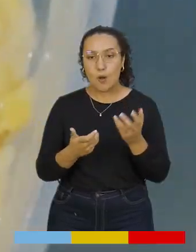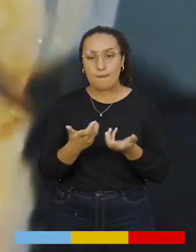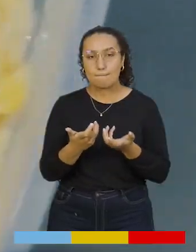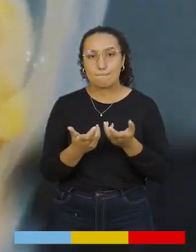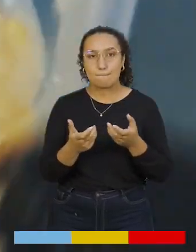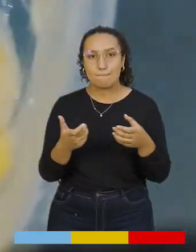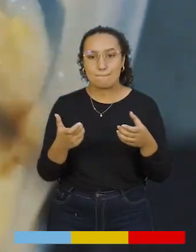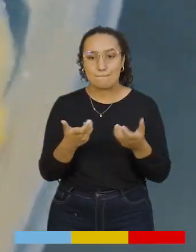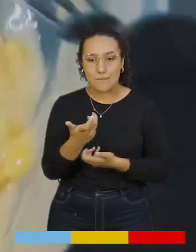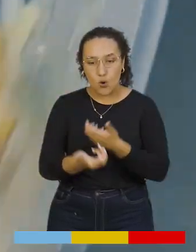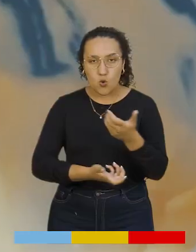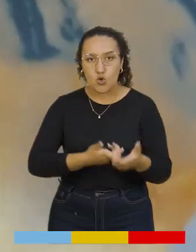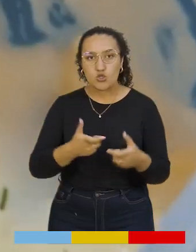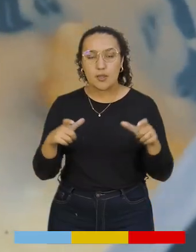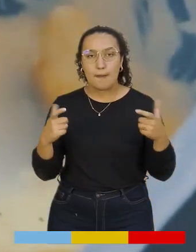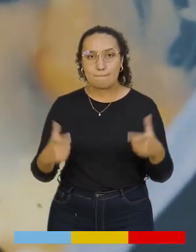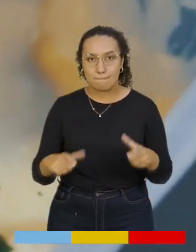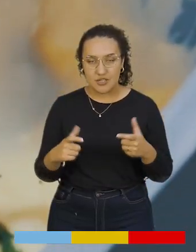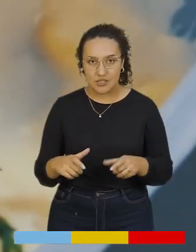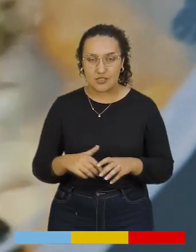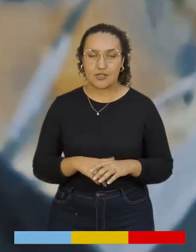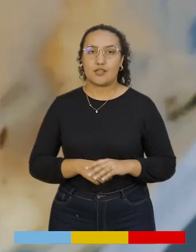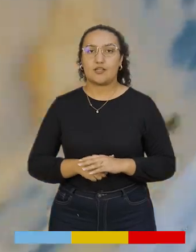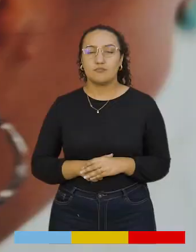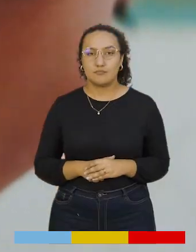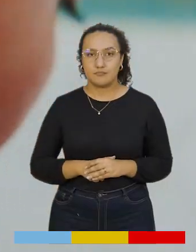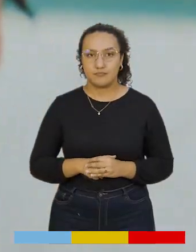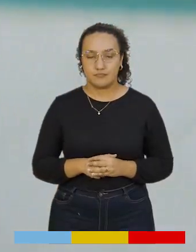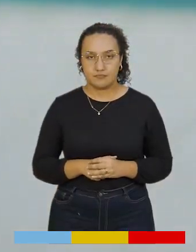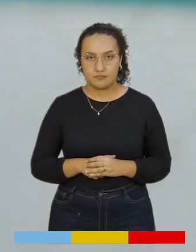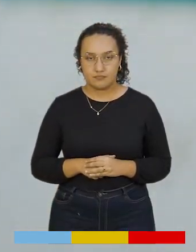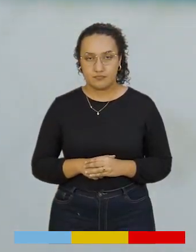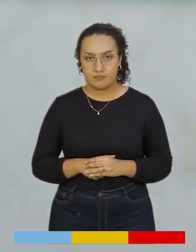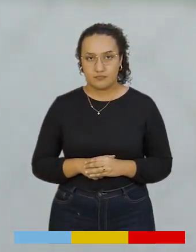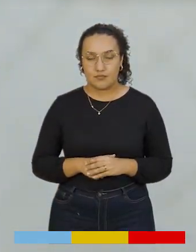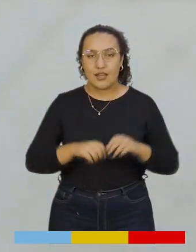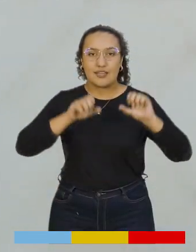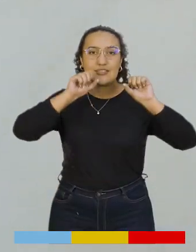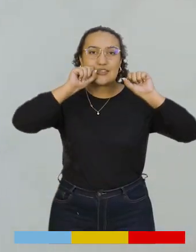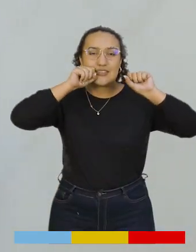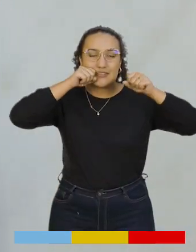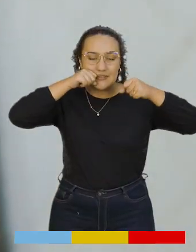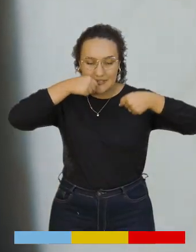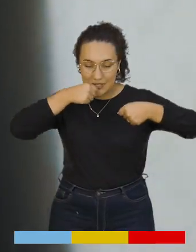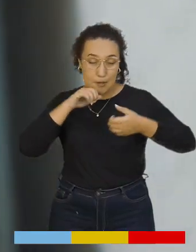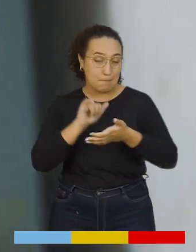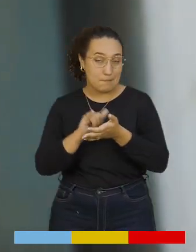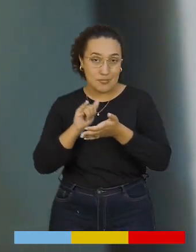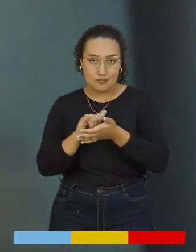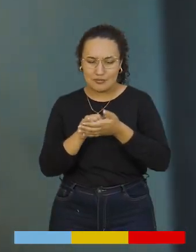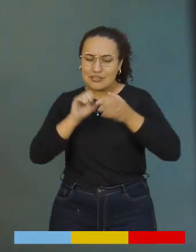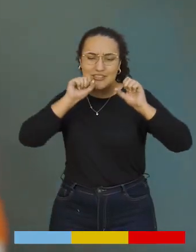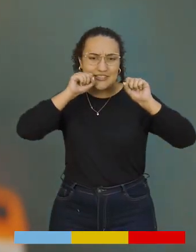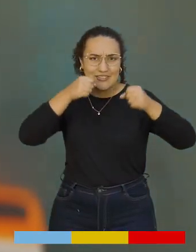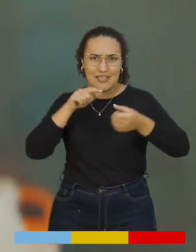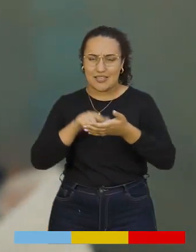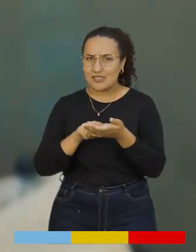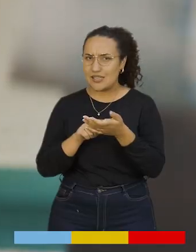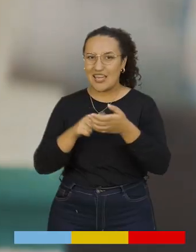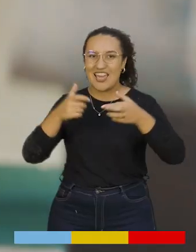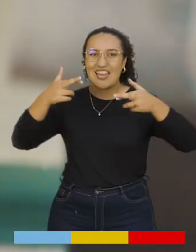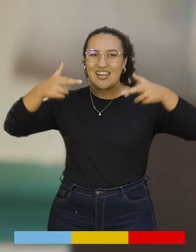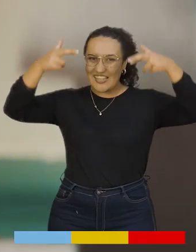maíz procesado y cilantro. Como las otras dos preparaciones, el maíz, el rey en la